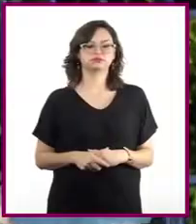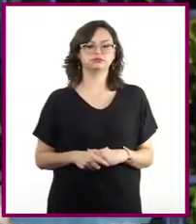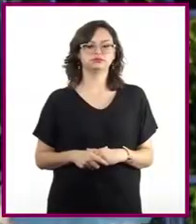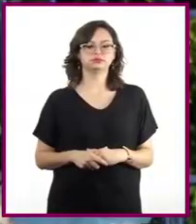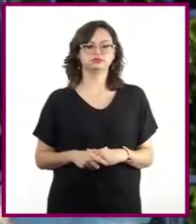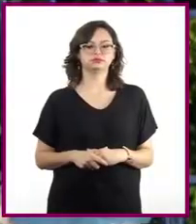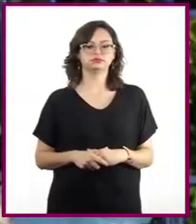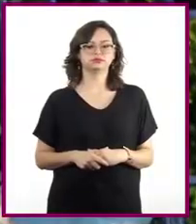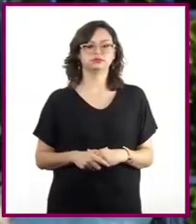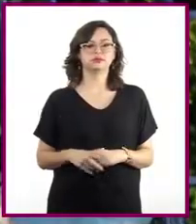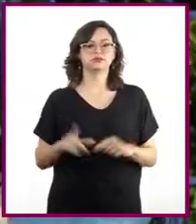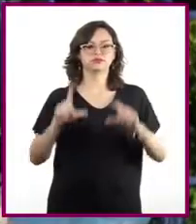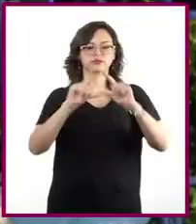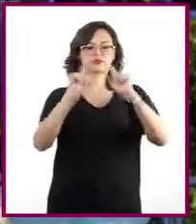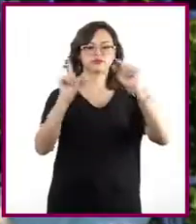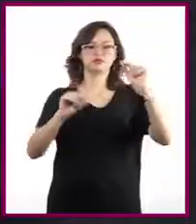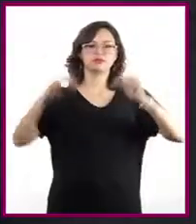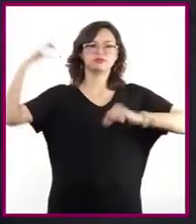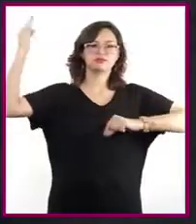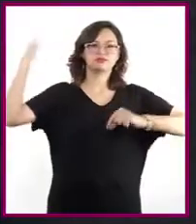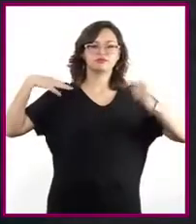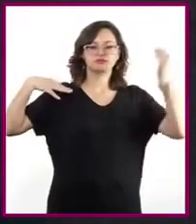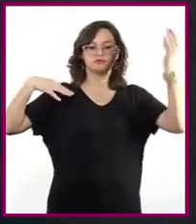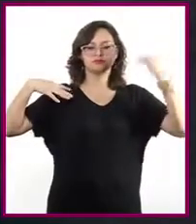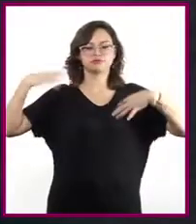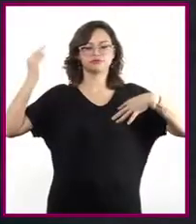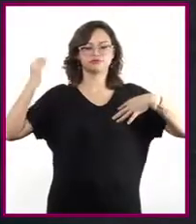A mí me cayeron hojas y ramas de árbol.